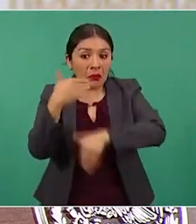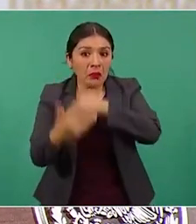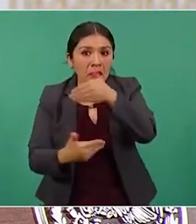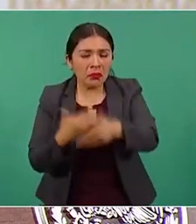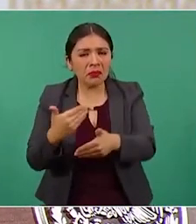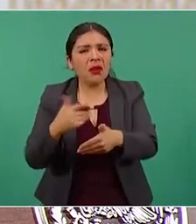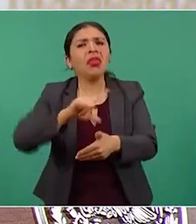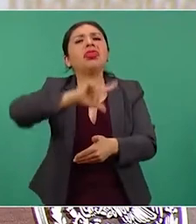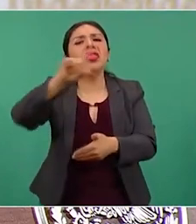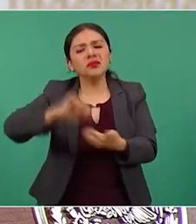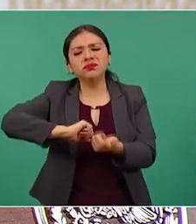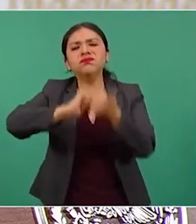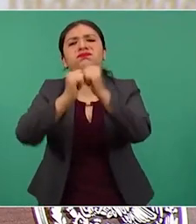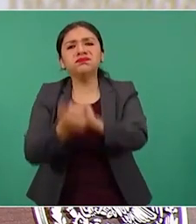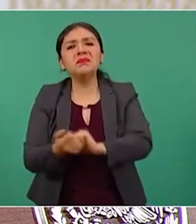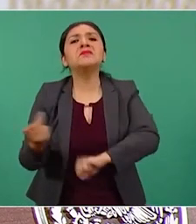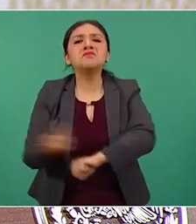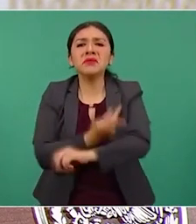nos lleva?